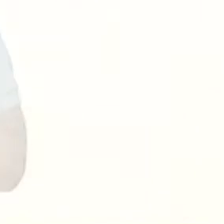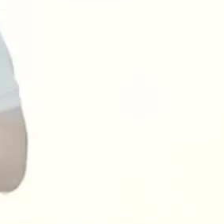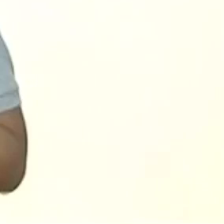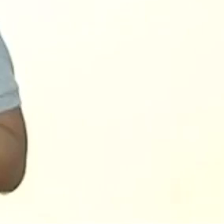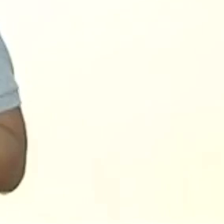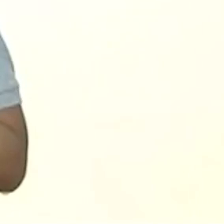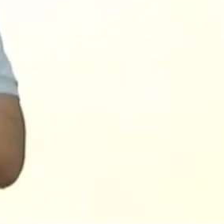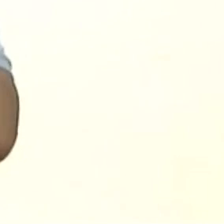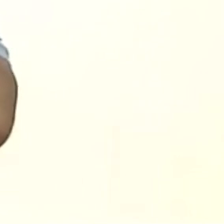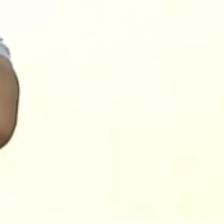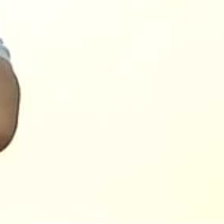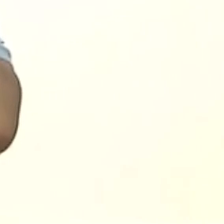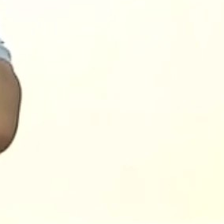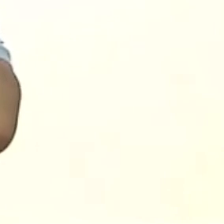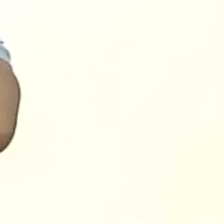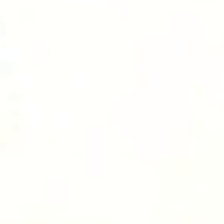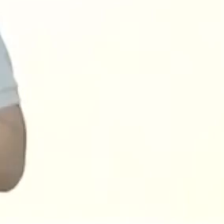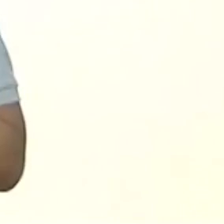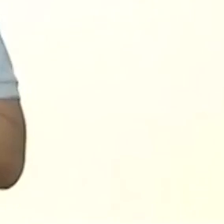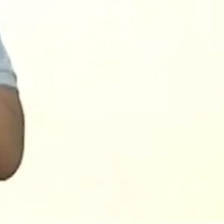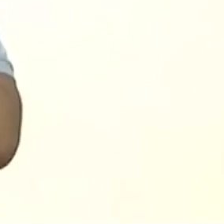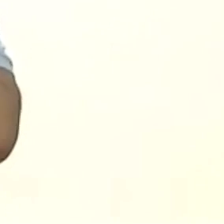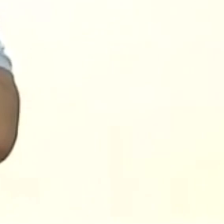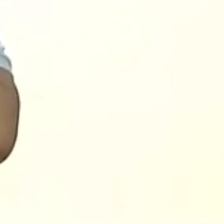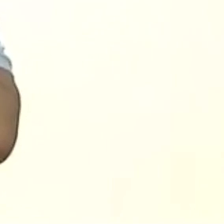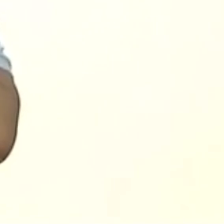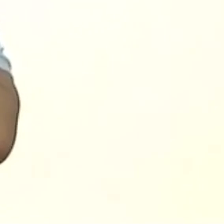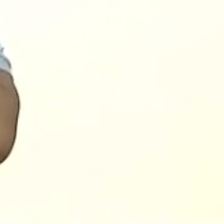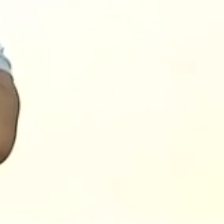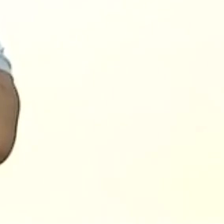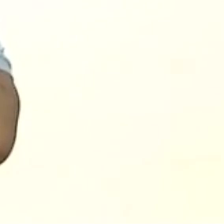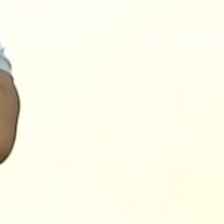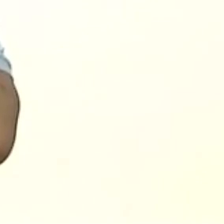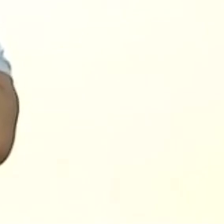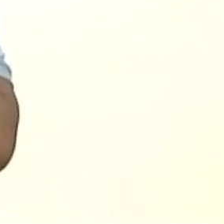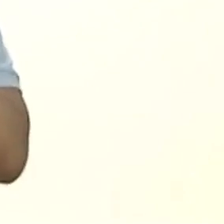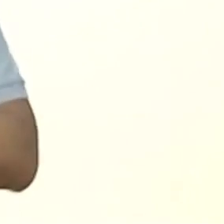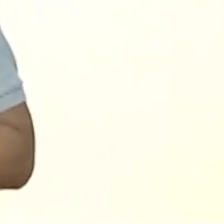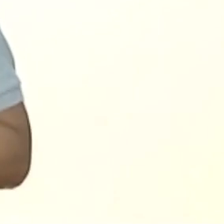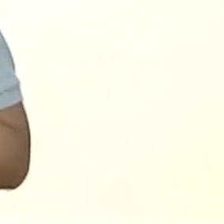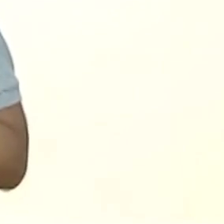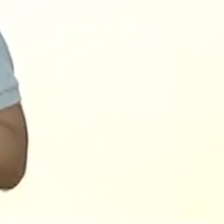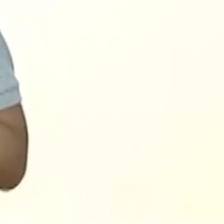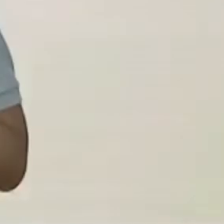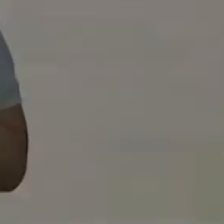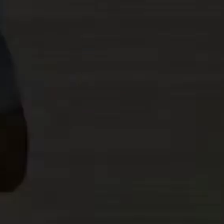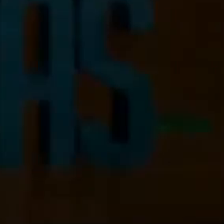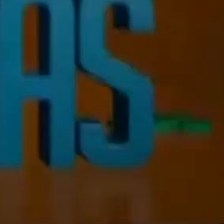Por favor. Por favor.